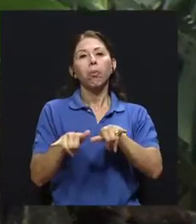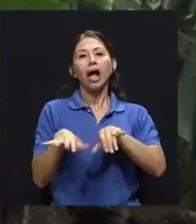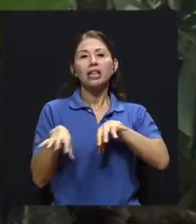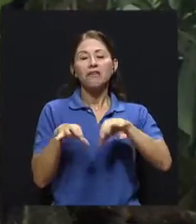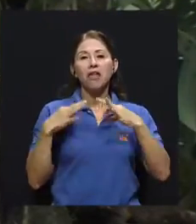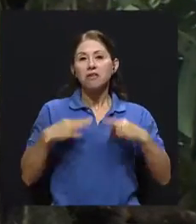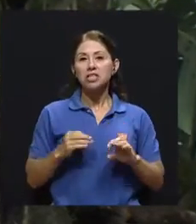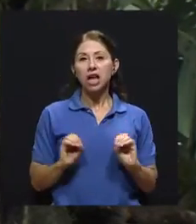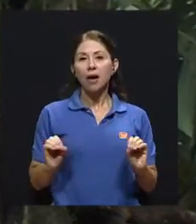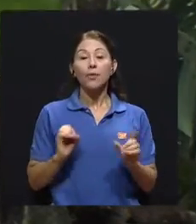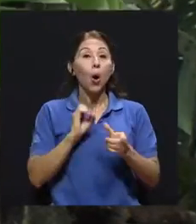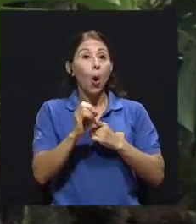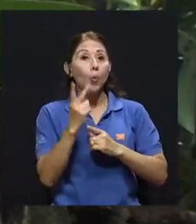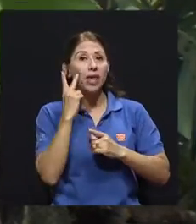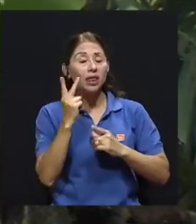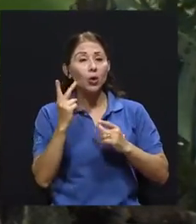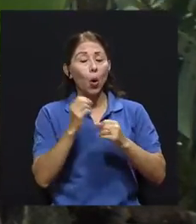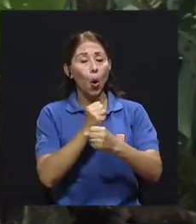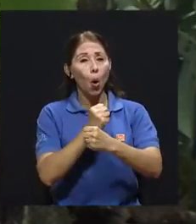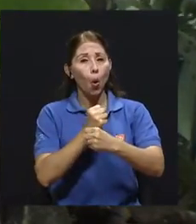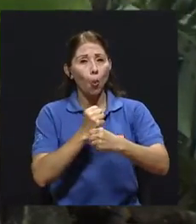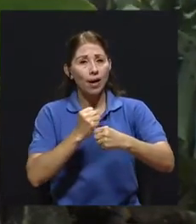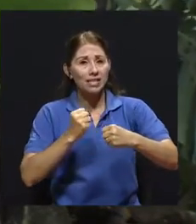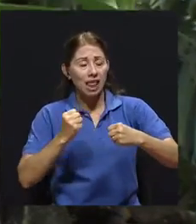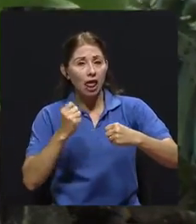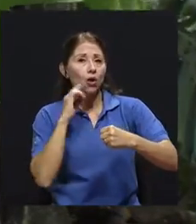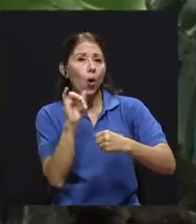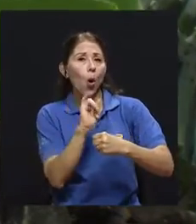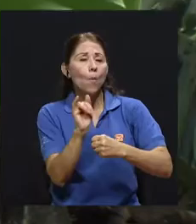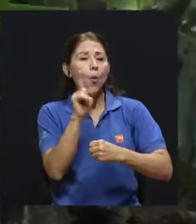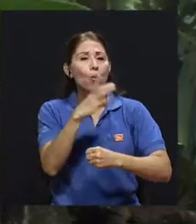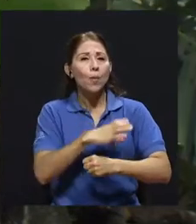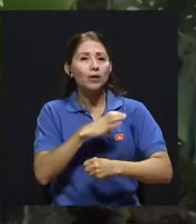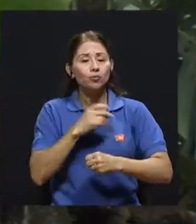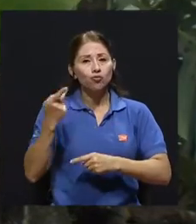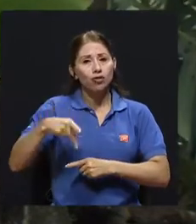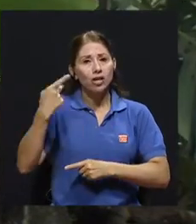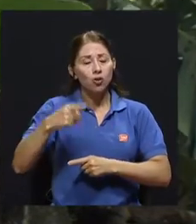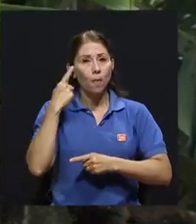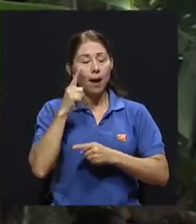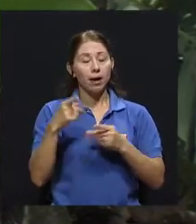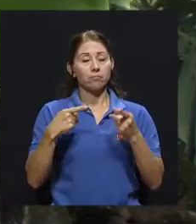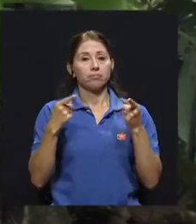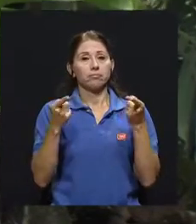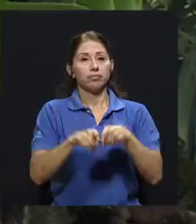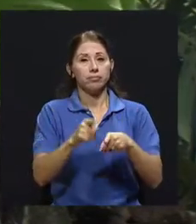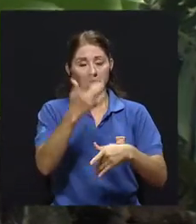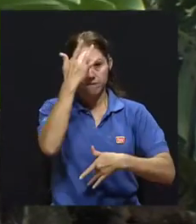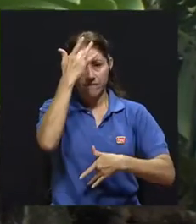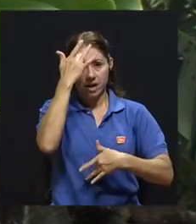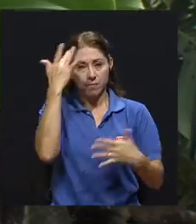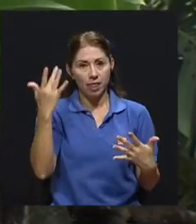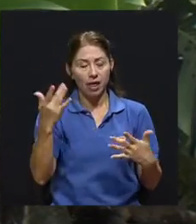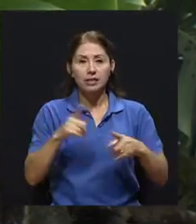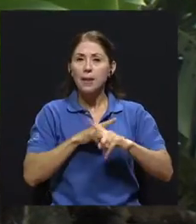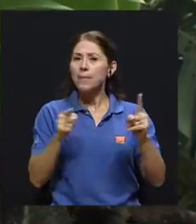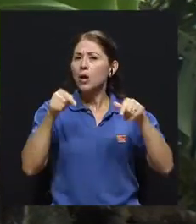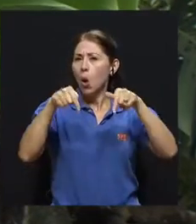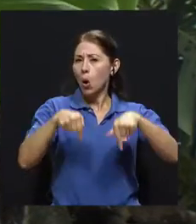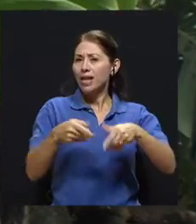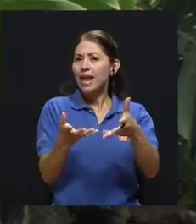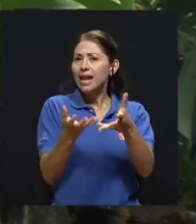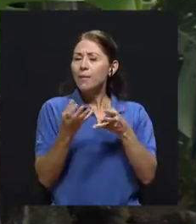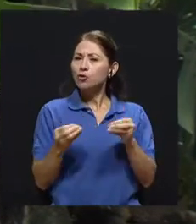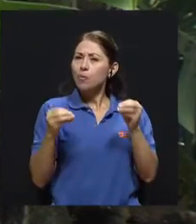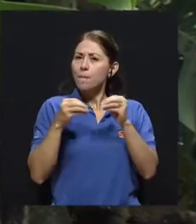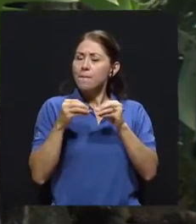riesgo para múltiples enfermedades que eventualmente podrían afectar a la persona. Pero hoy queremos ampliar aún más el